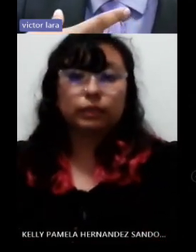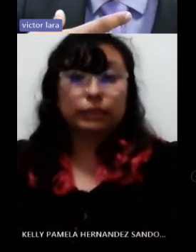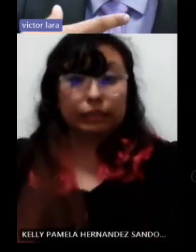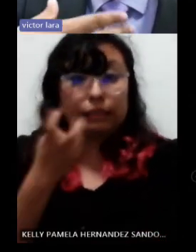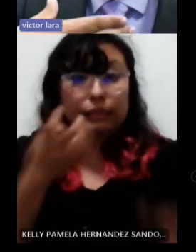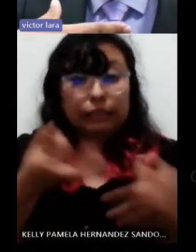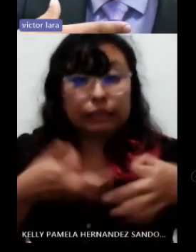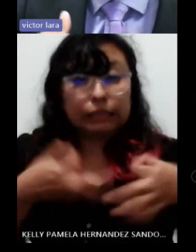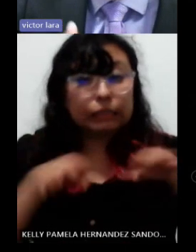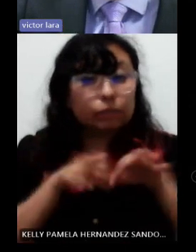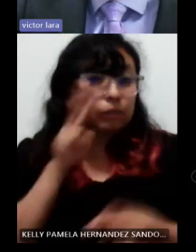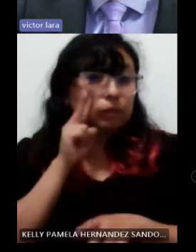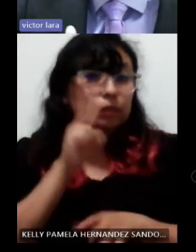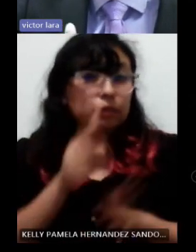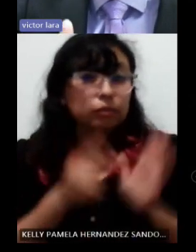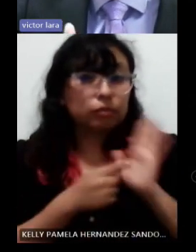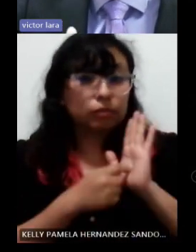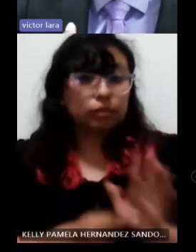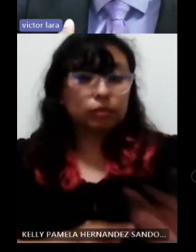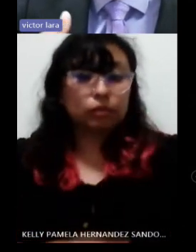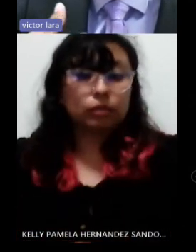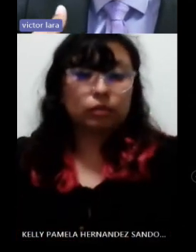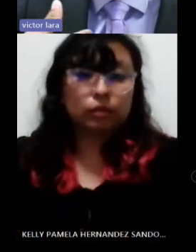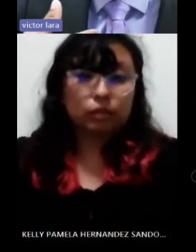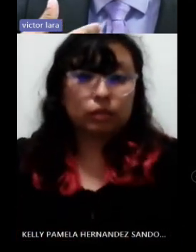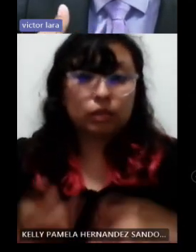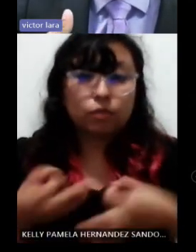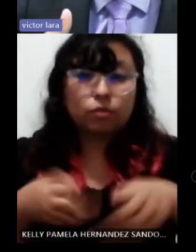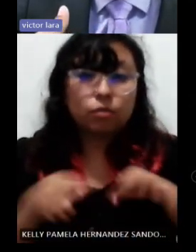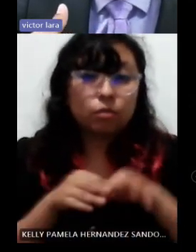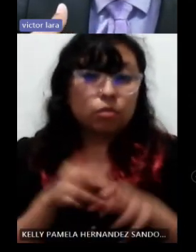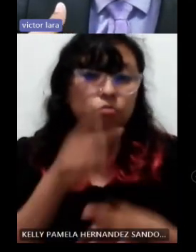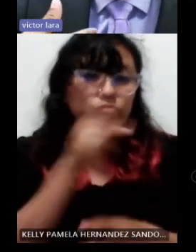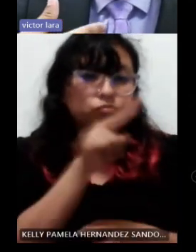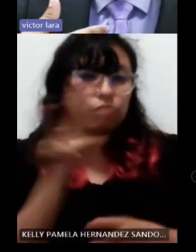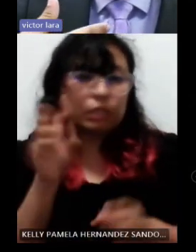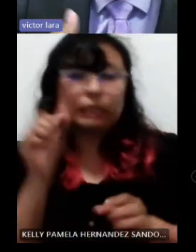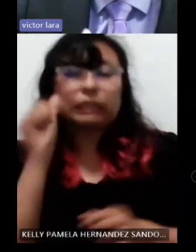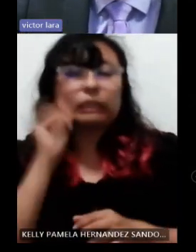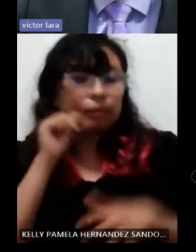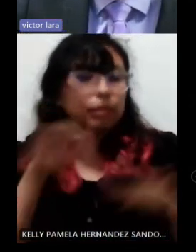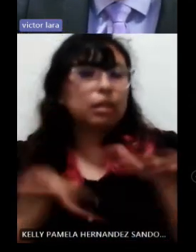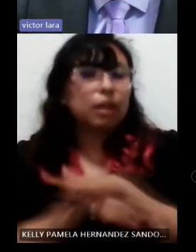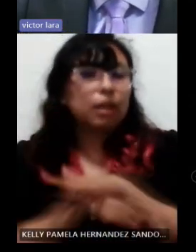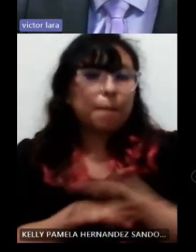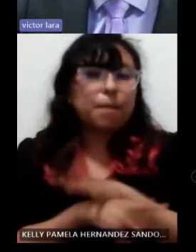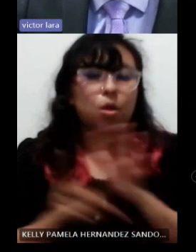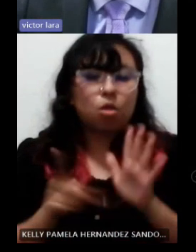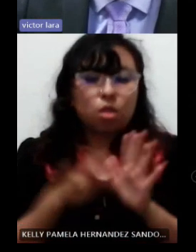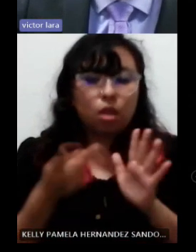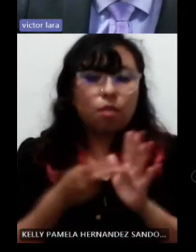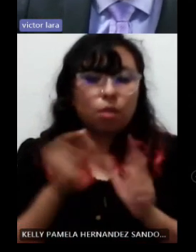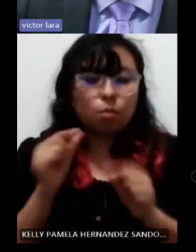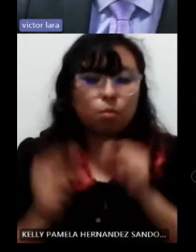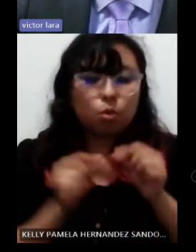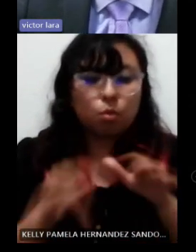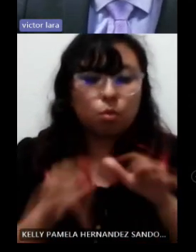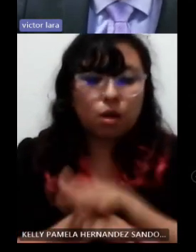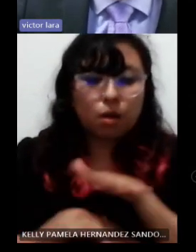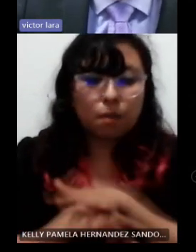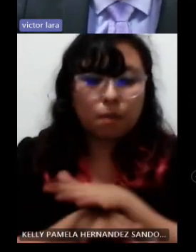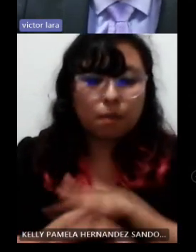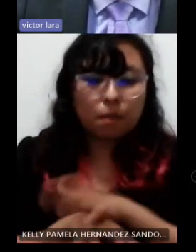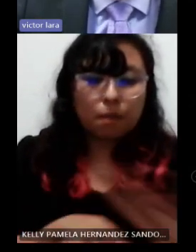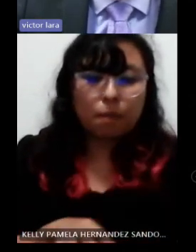los términos son dinámicos y han venido siendo actualizados conforme al paso del tiempo y